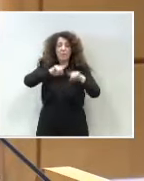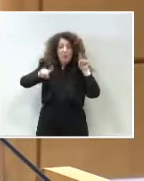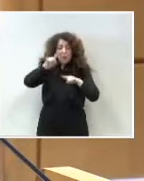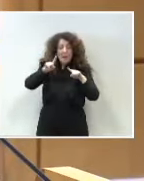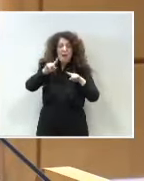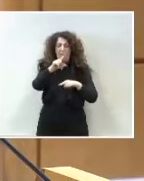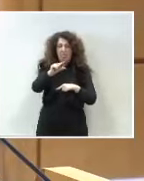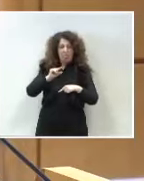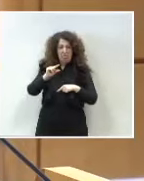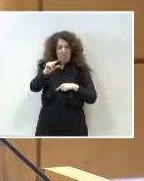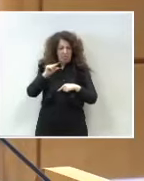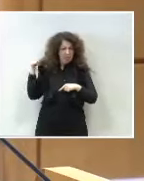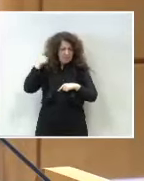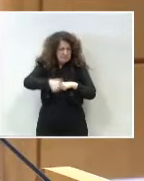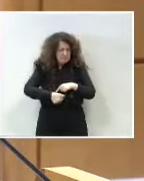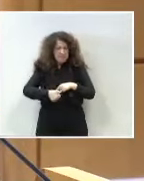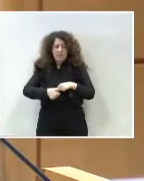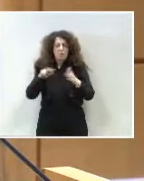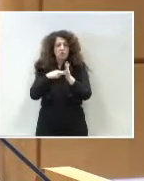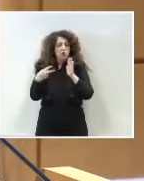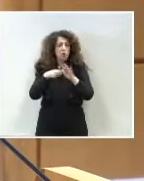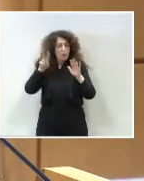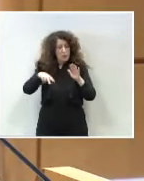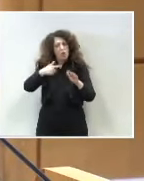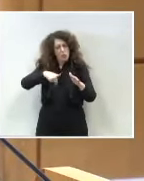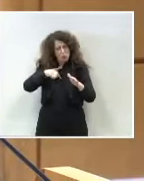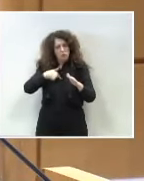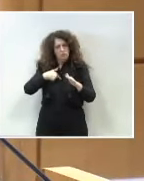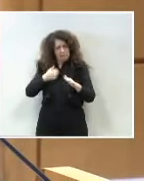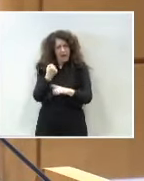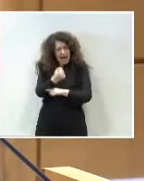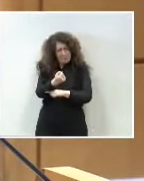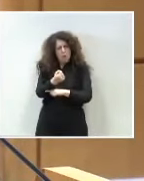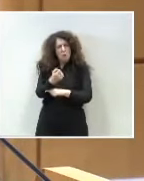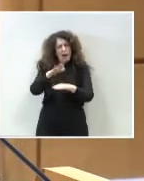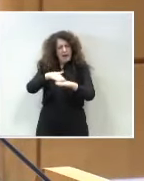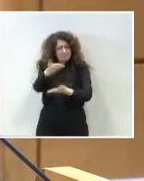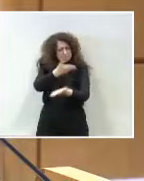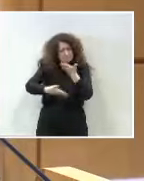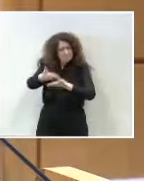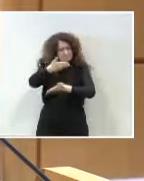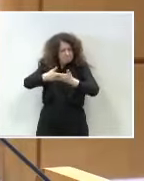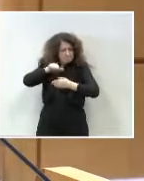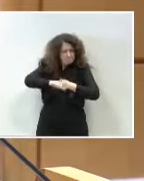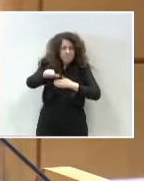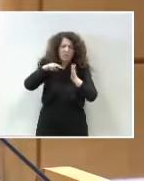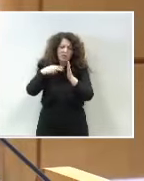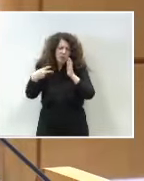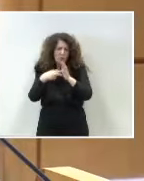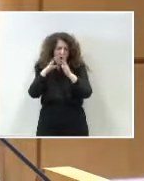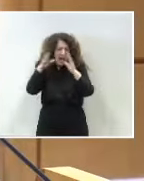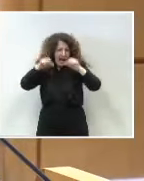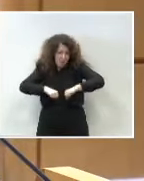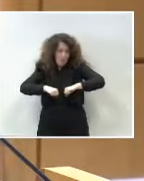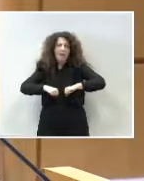la infrafinanciación crónica que sufre Cataluña. La mano tendida para llegar a soluciones, para poder negociar acuerdos y para poder sentarnos y